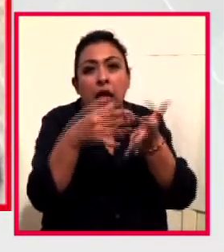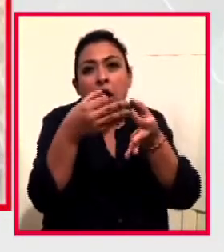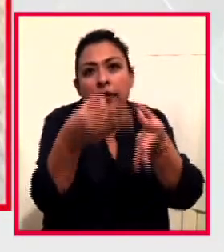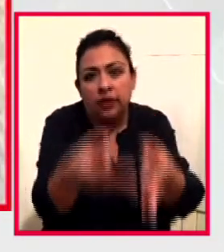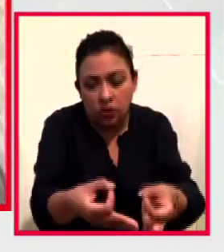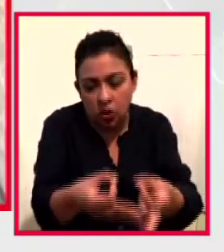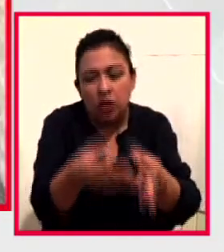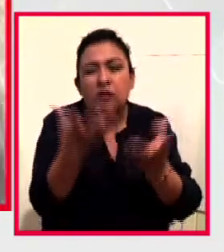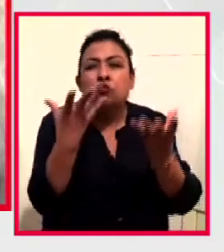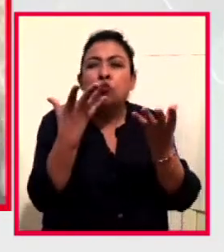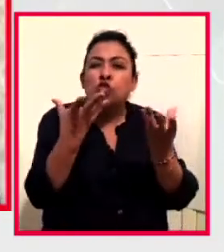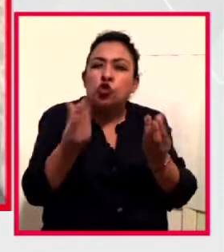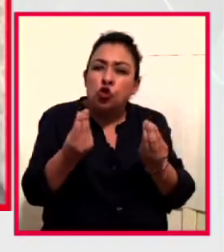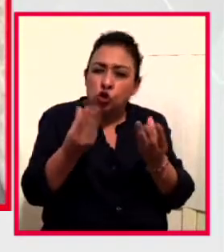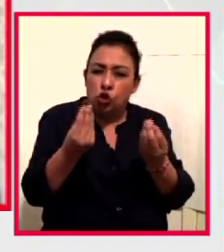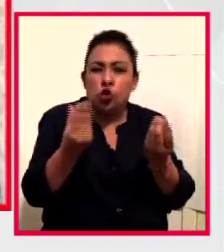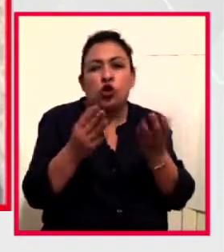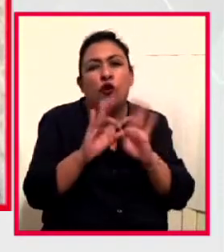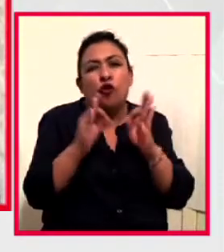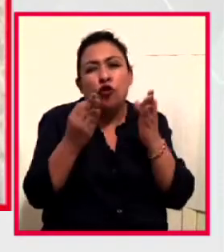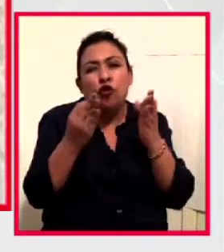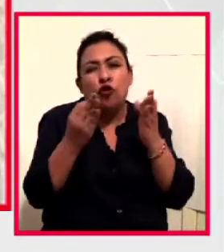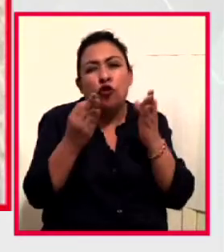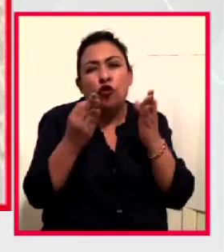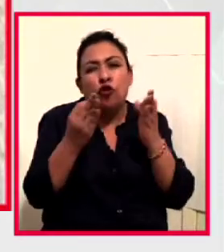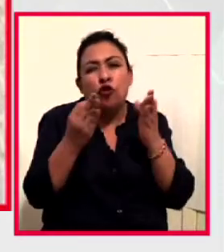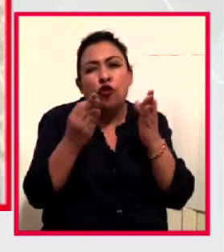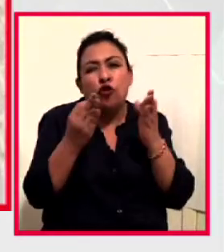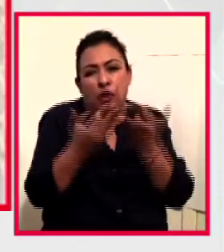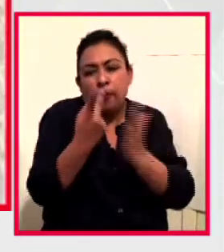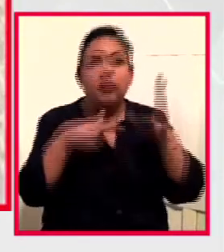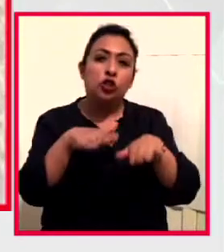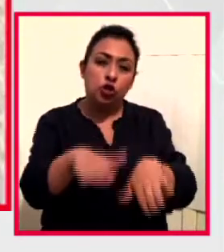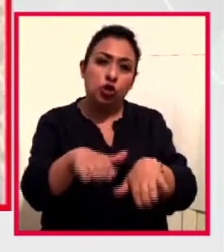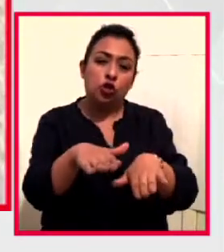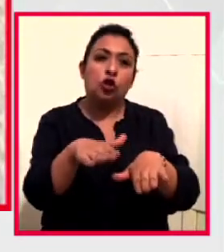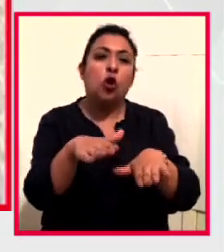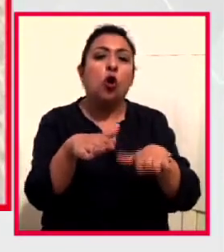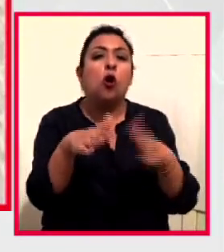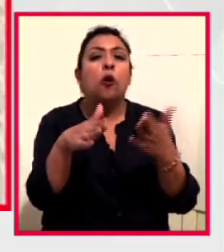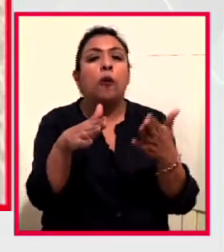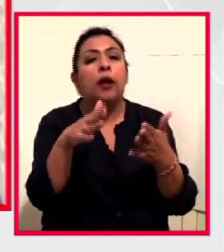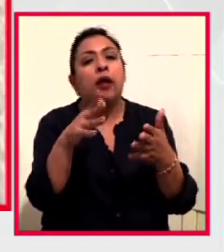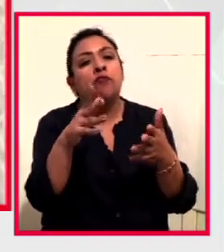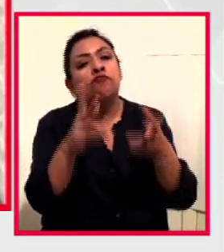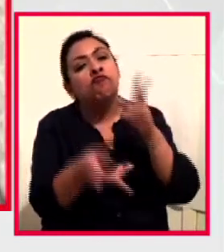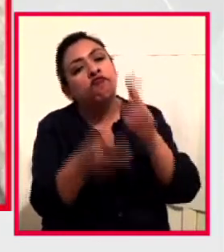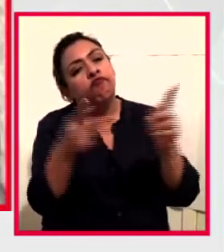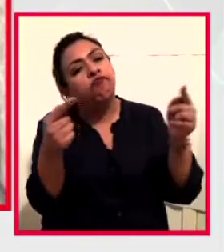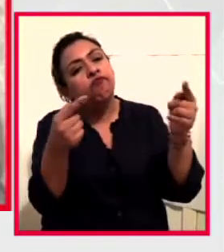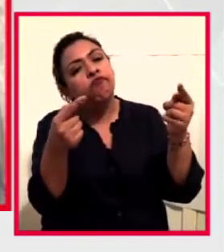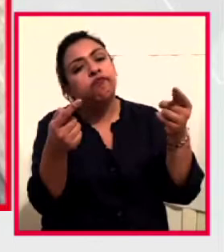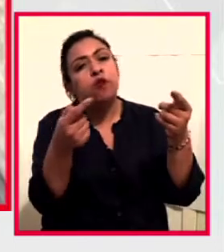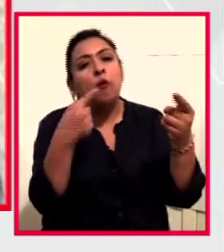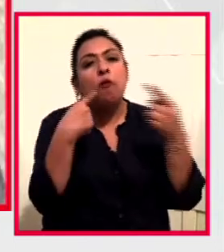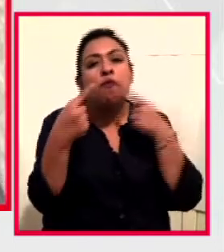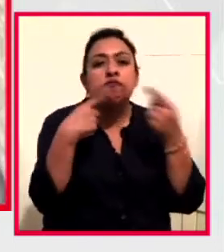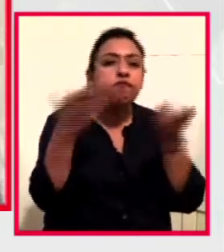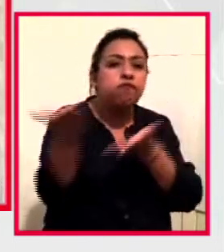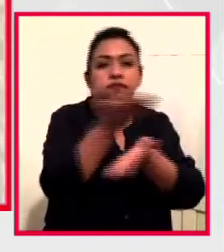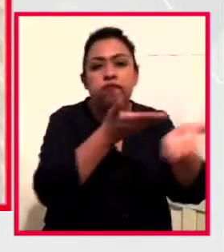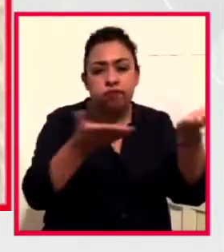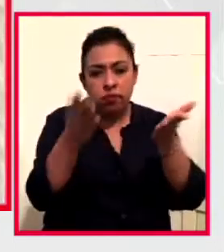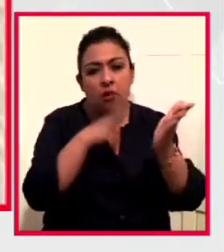en este programa tiene que ver con diálogos, con abrirnos a conversaciones, porque también lo que un